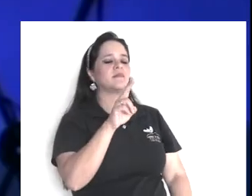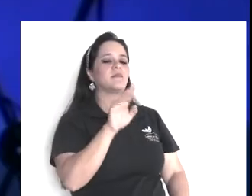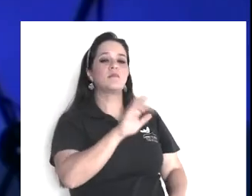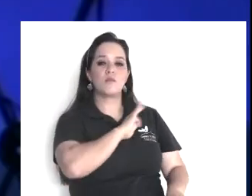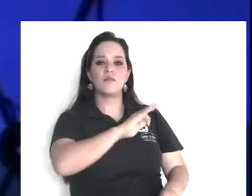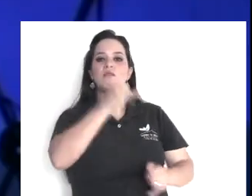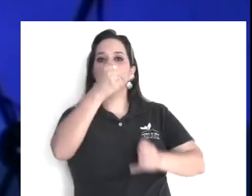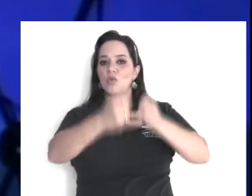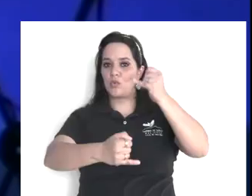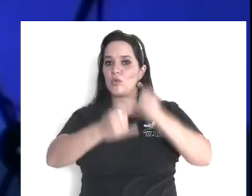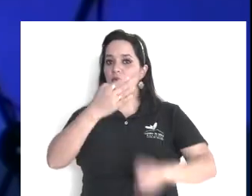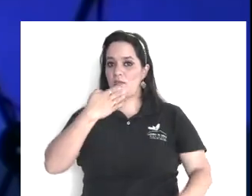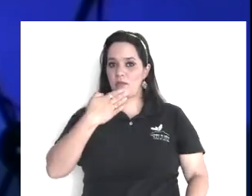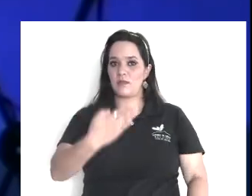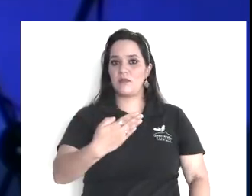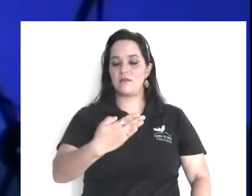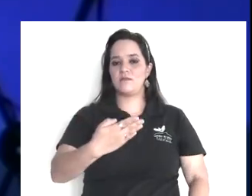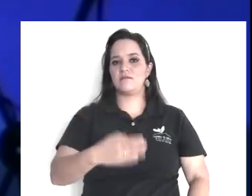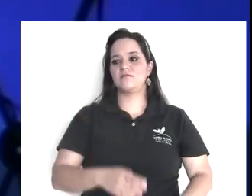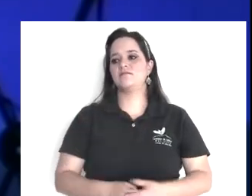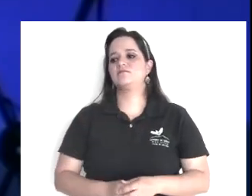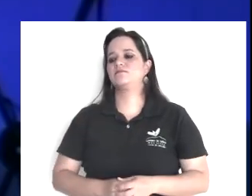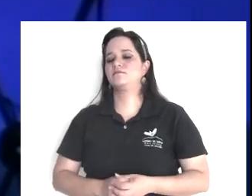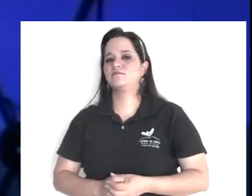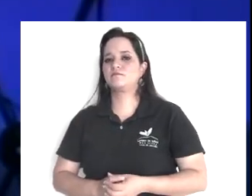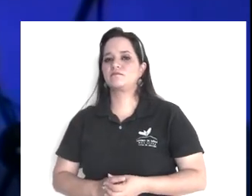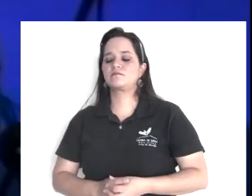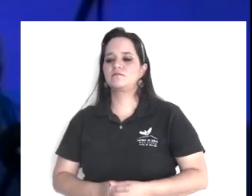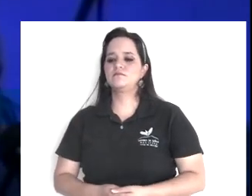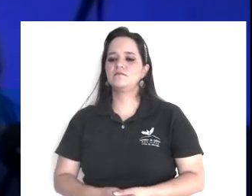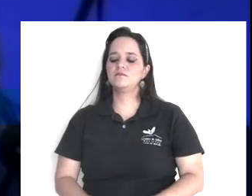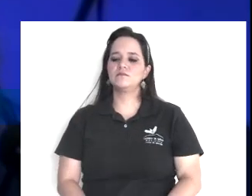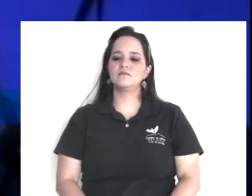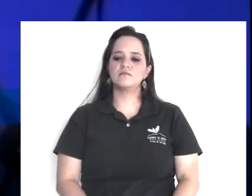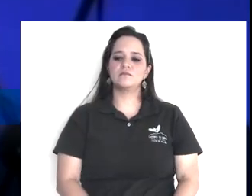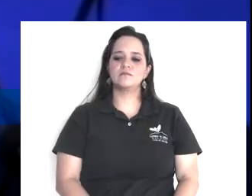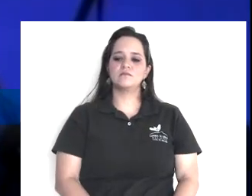países, este principio, está vigente, dice, en relación,